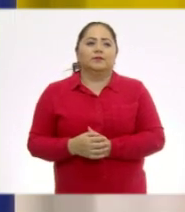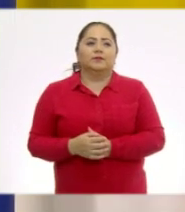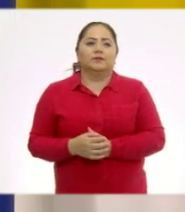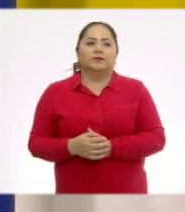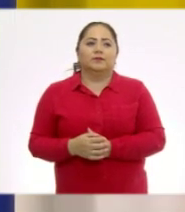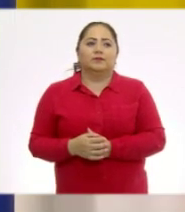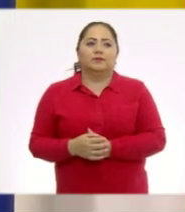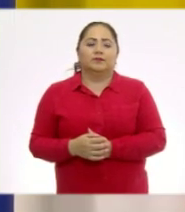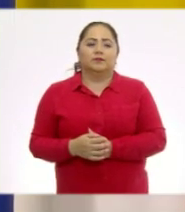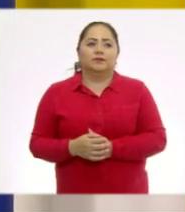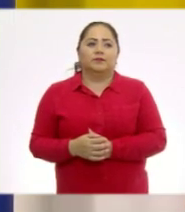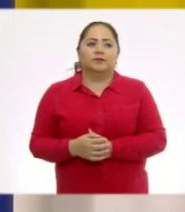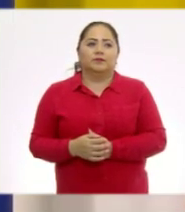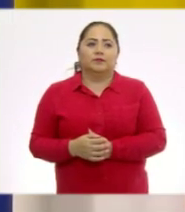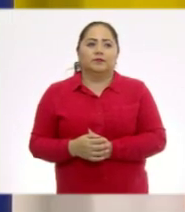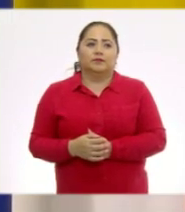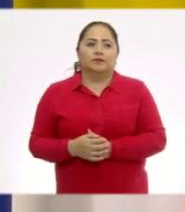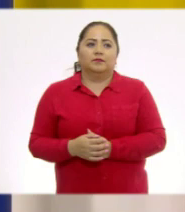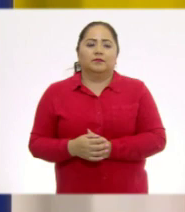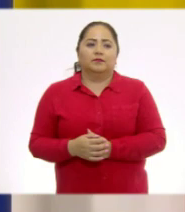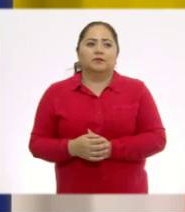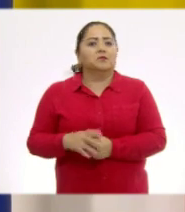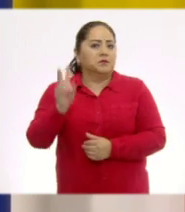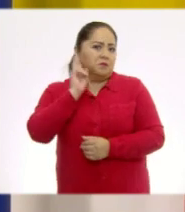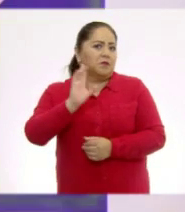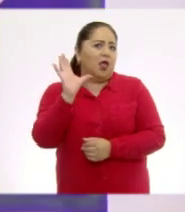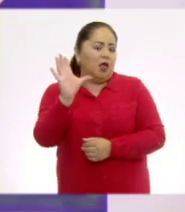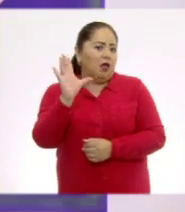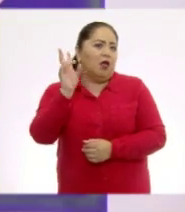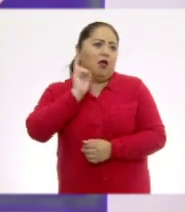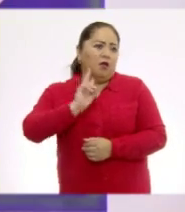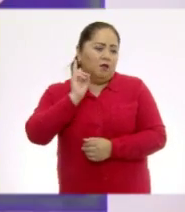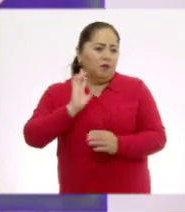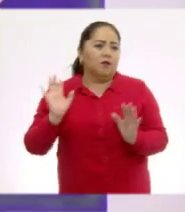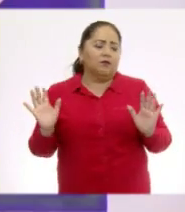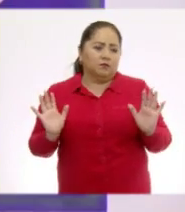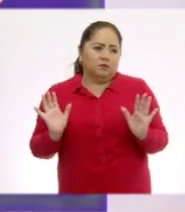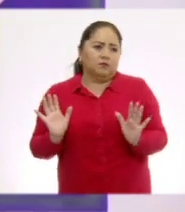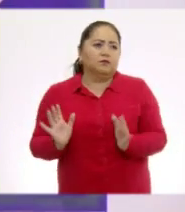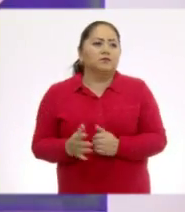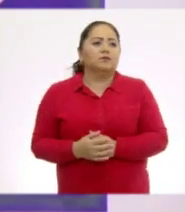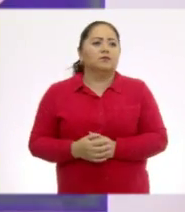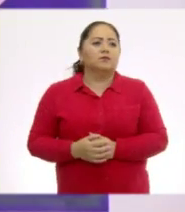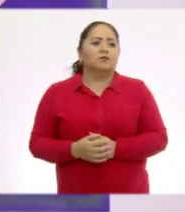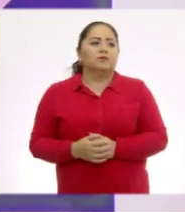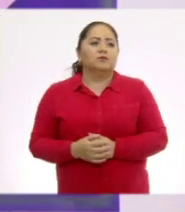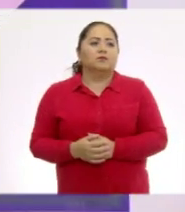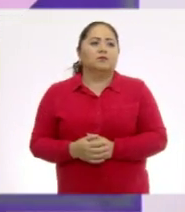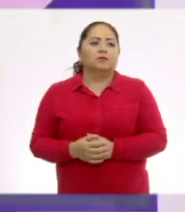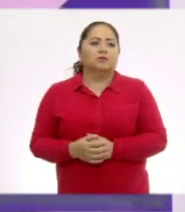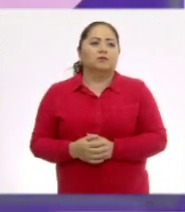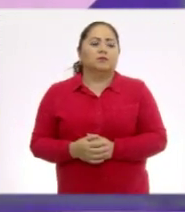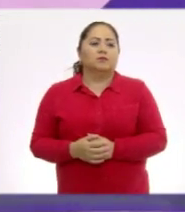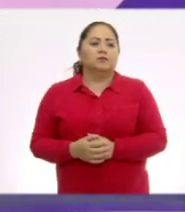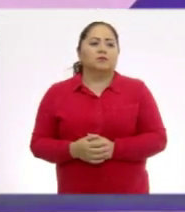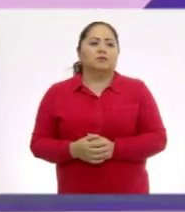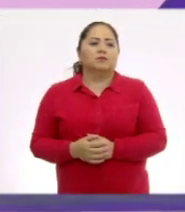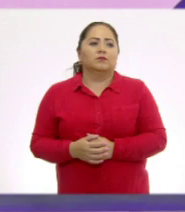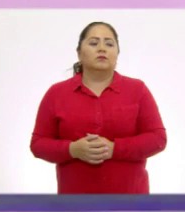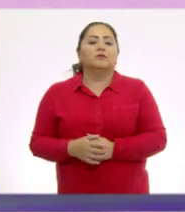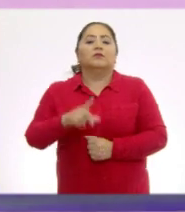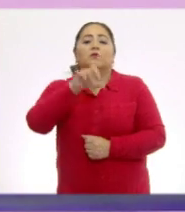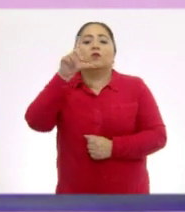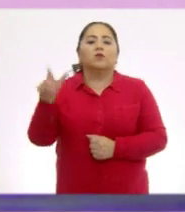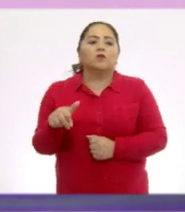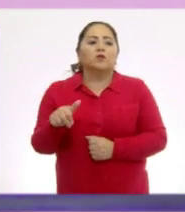Yo digo que es el triángulo grande, maestra Angie. Porque lo comparaste y dices que es el triángulo grande. Digo que es el mismo. Y